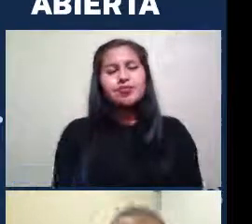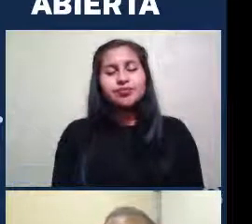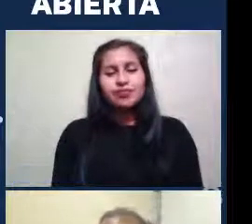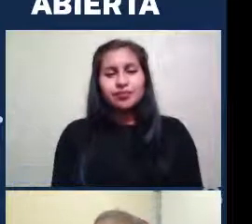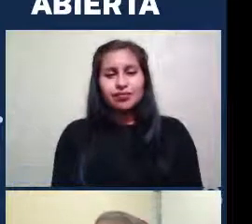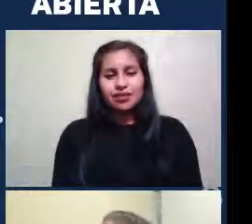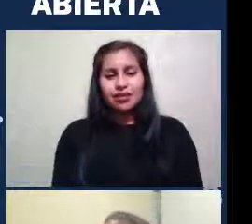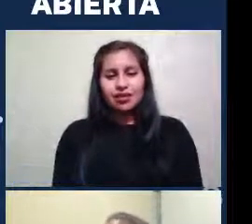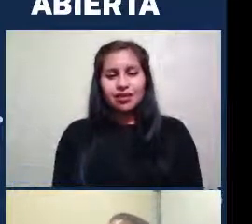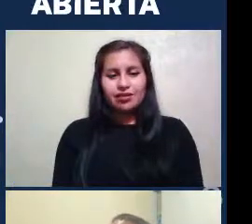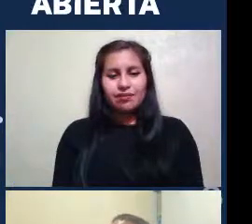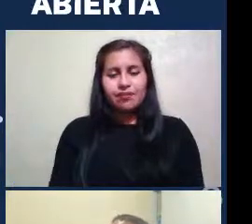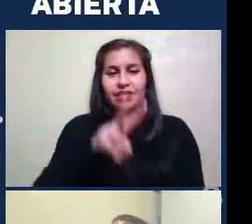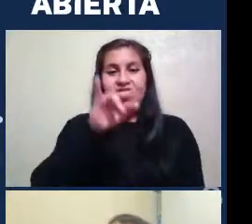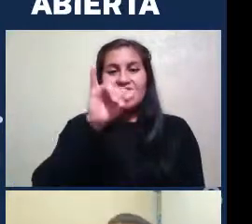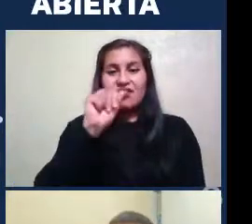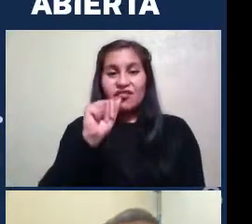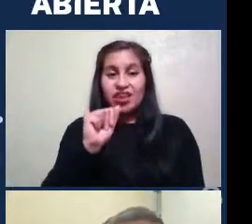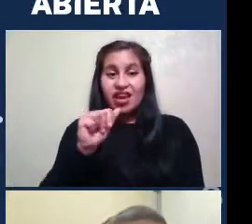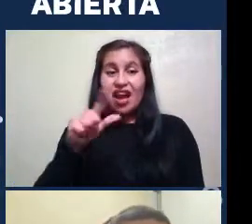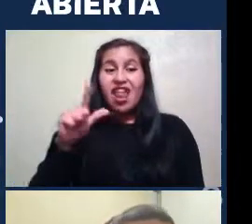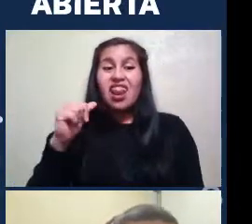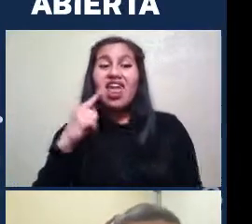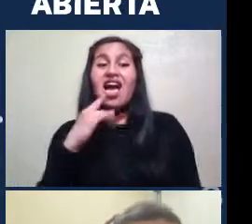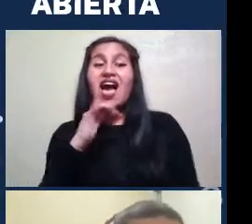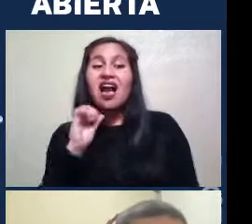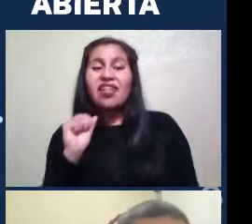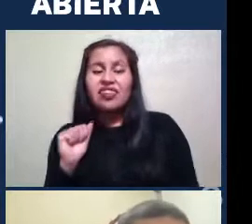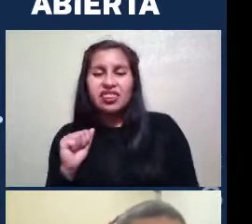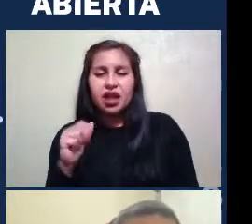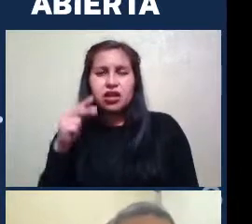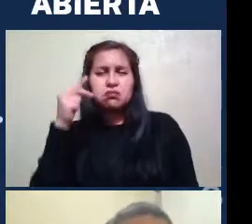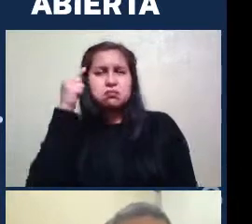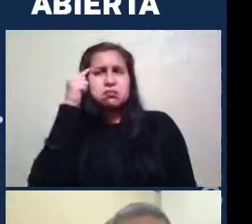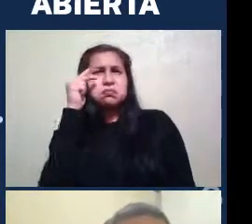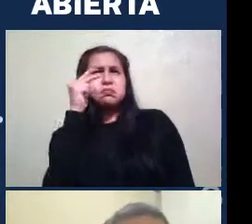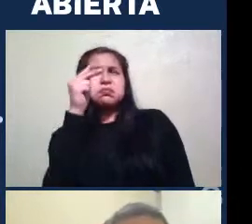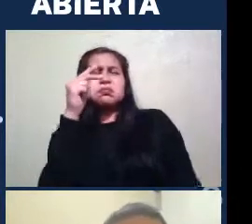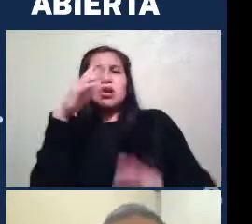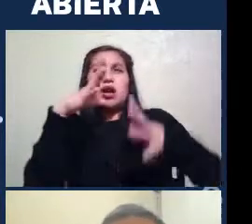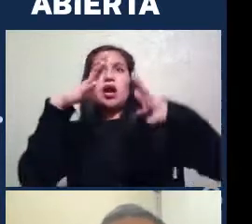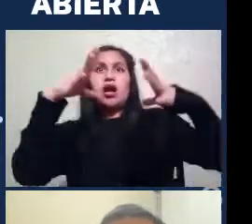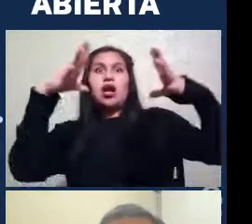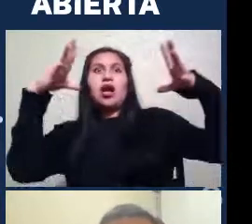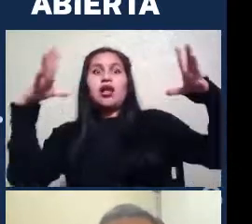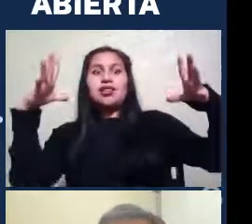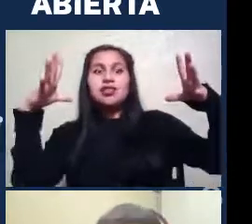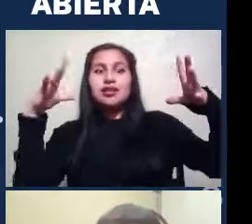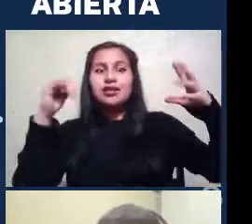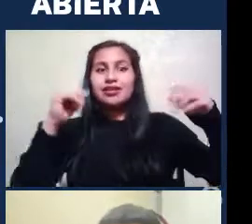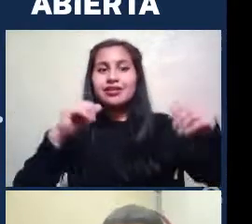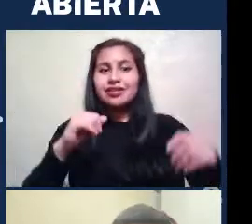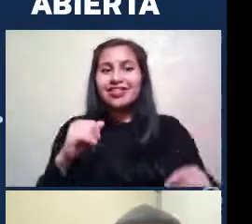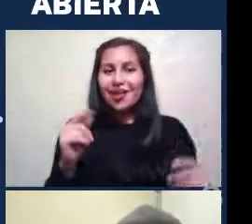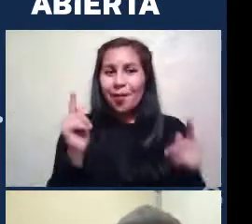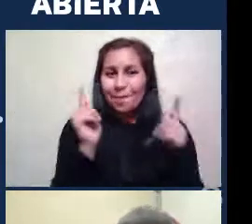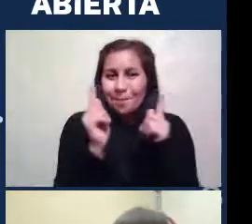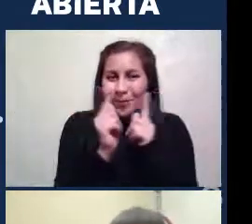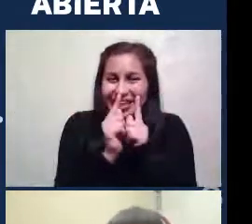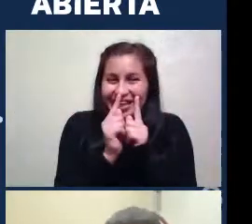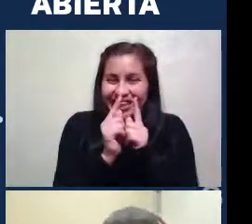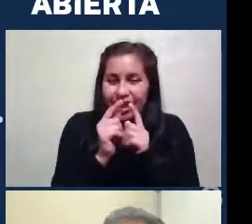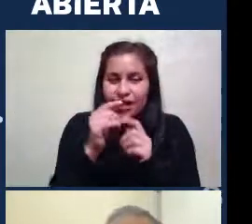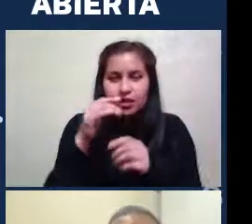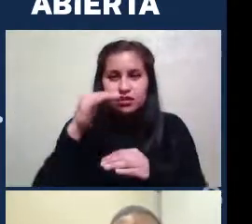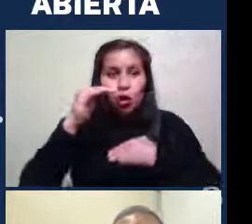Incluso la Vía Láctea Tan imponente Desde nuestra perspectiva Tan grande Que se siente Es muy chica Comparado